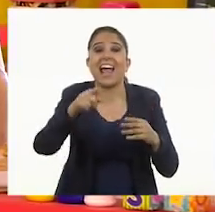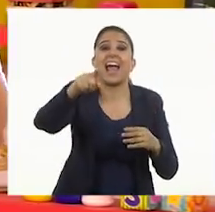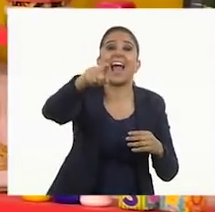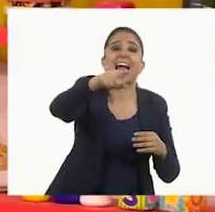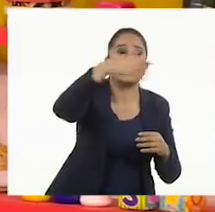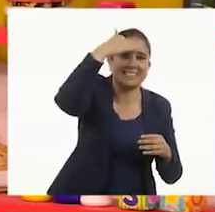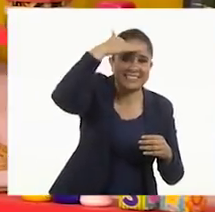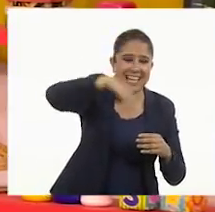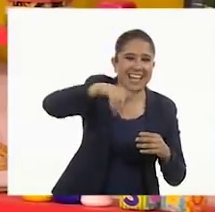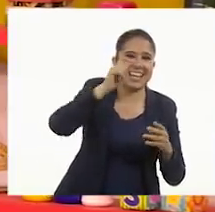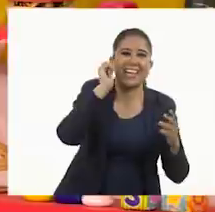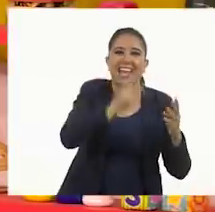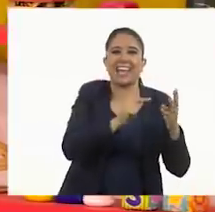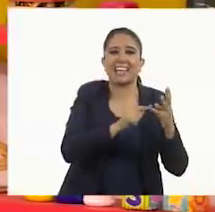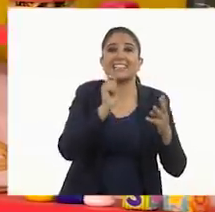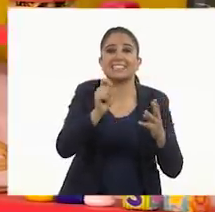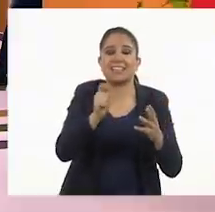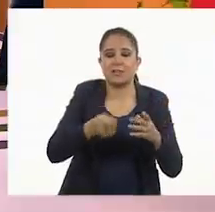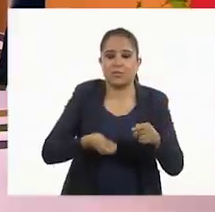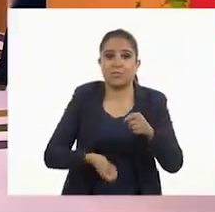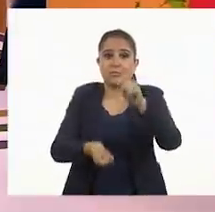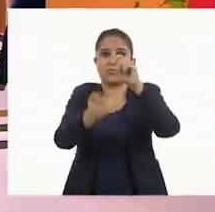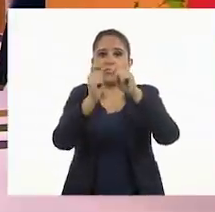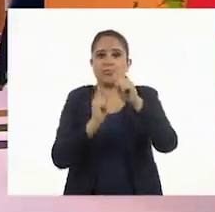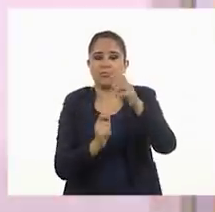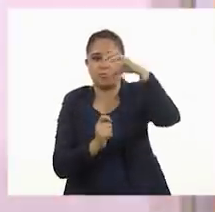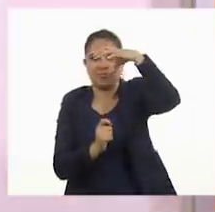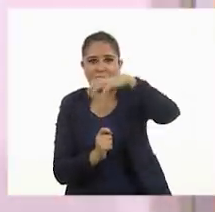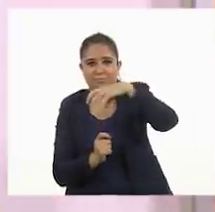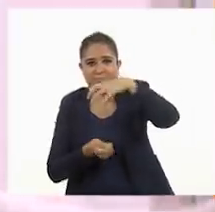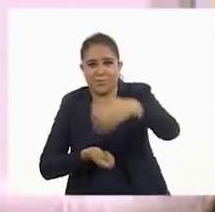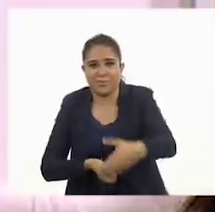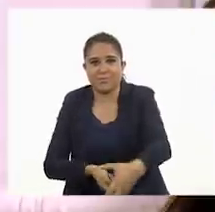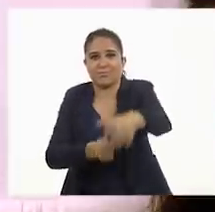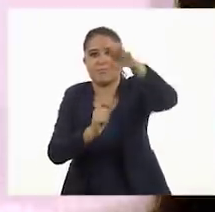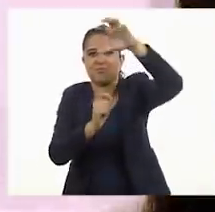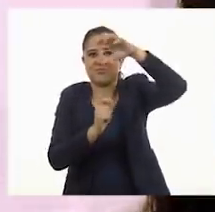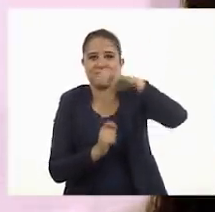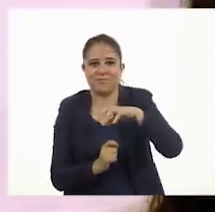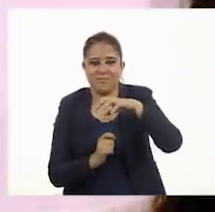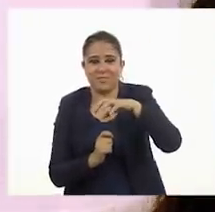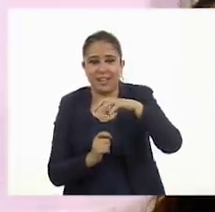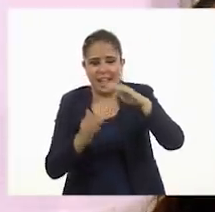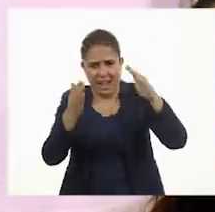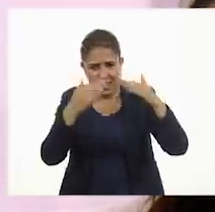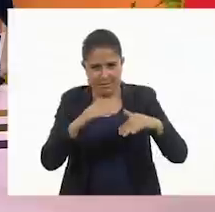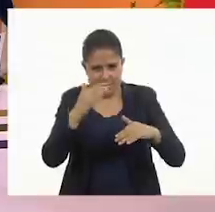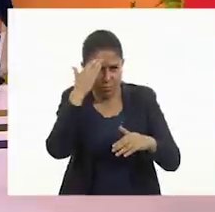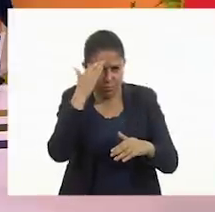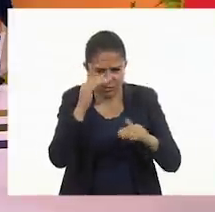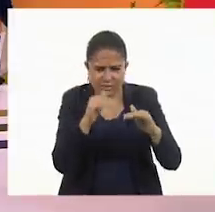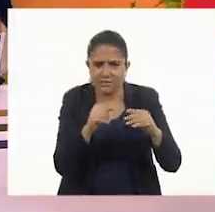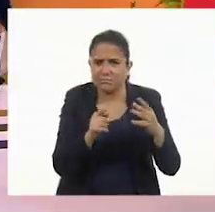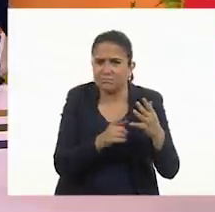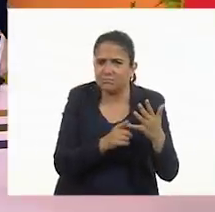alguien que sí sabe qué es. Es un valero. ¡Claro! Es un valero. ¿Y este de acá abajo lo reconoces?